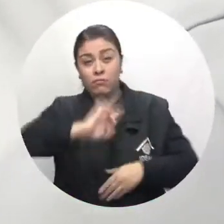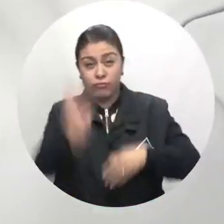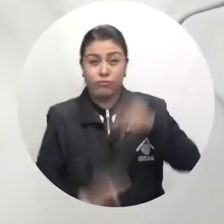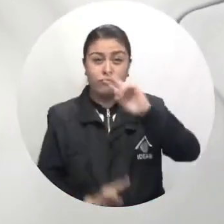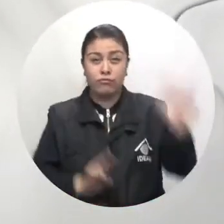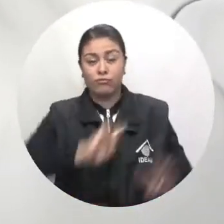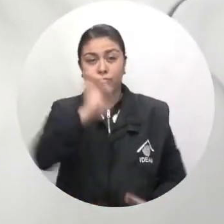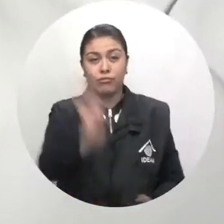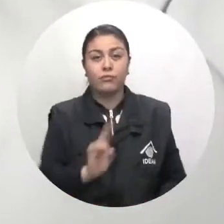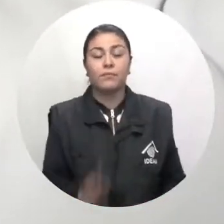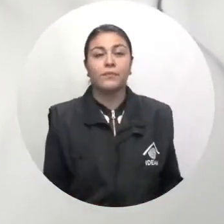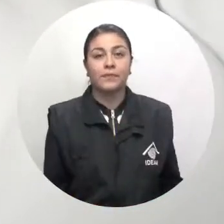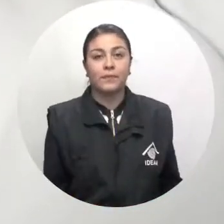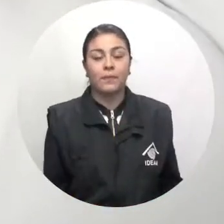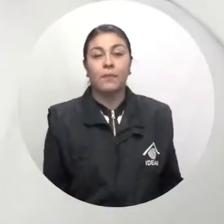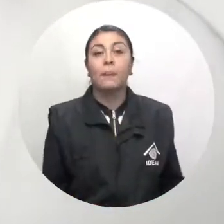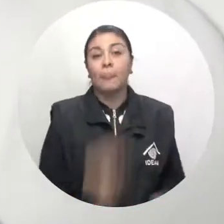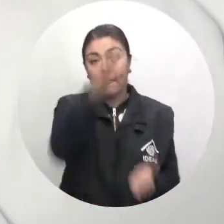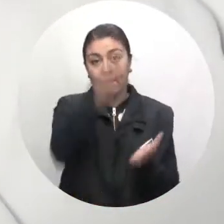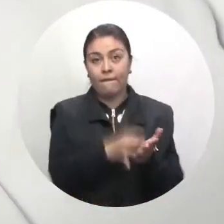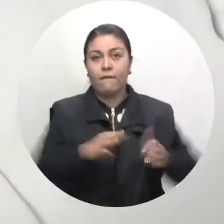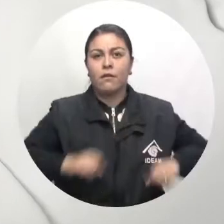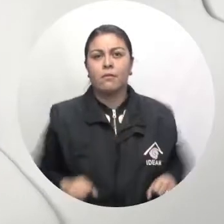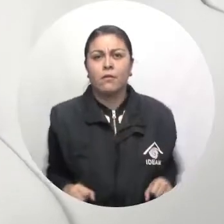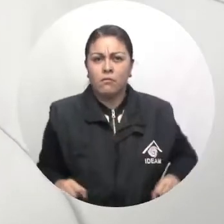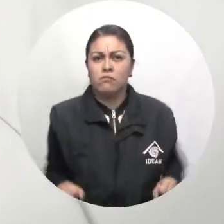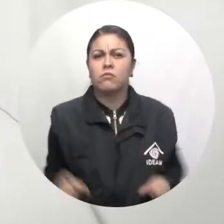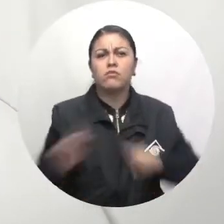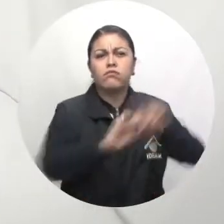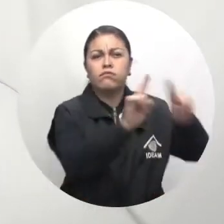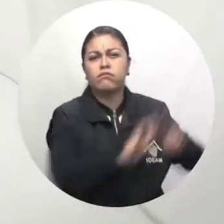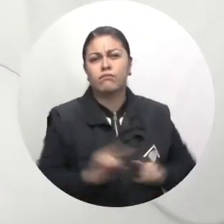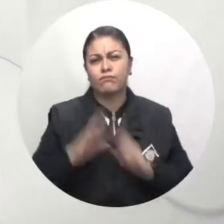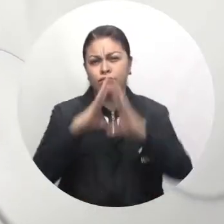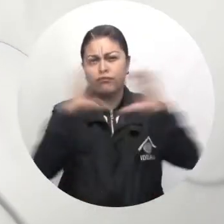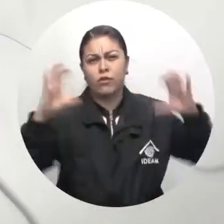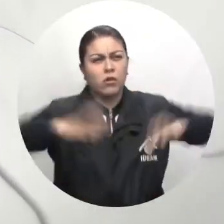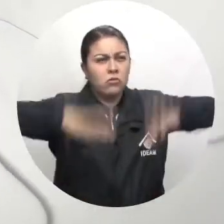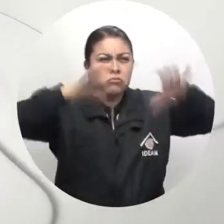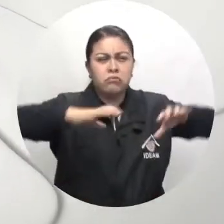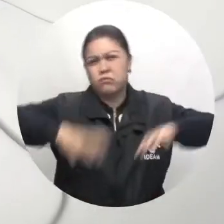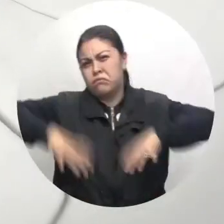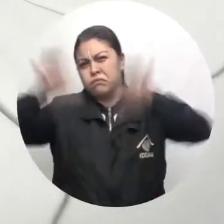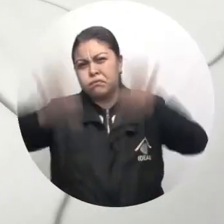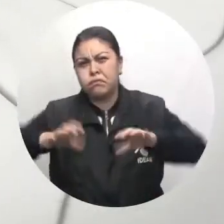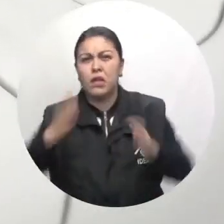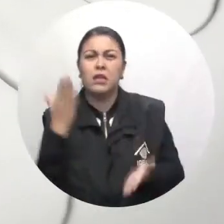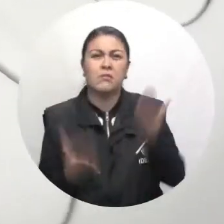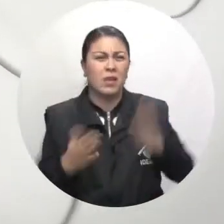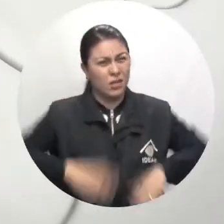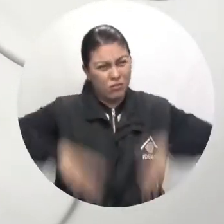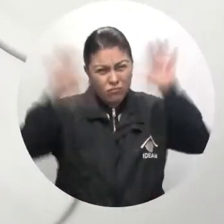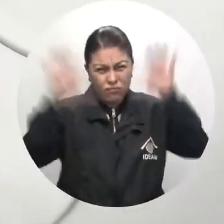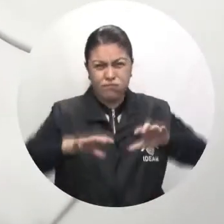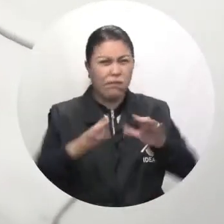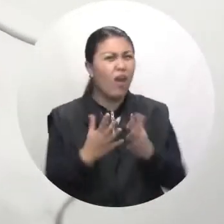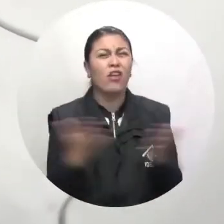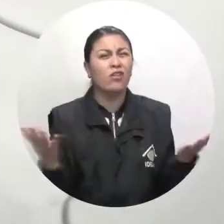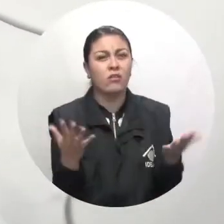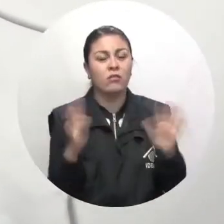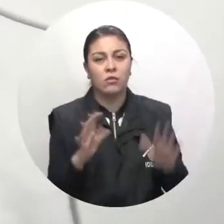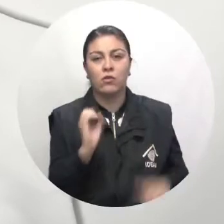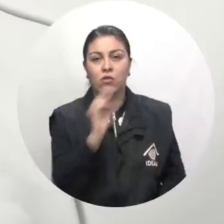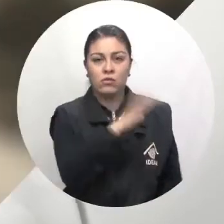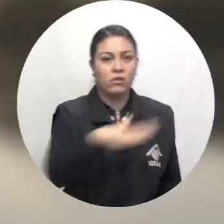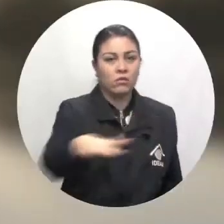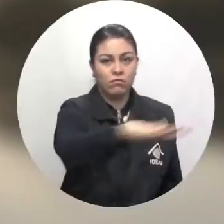descartas eléctricas. En la capital las nubes serán variadas con lluvias entre ligeras y moderadas. Las más prominentes serán hacia sectores del